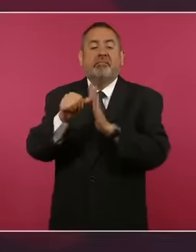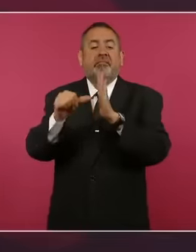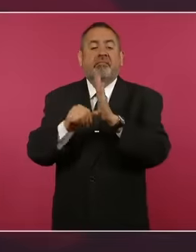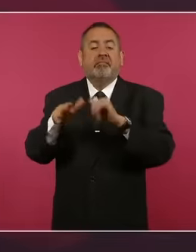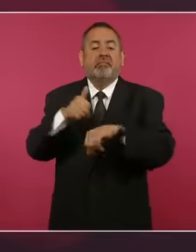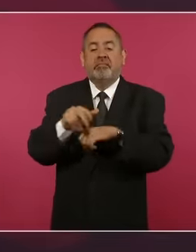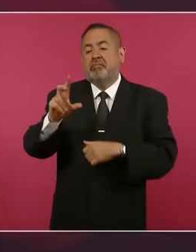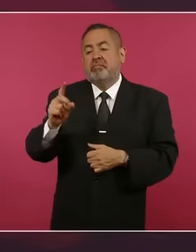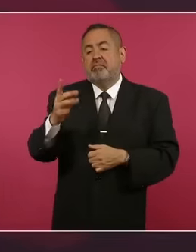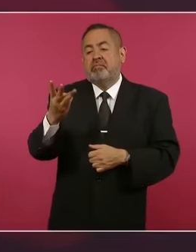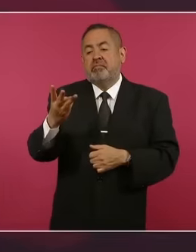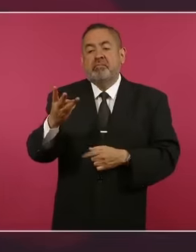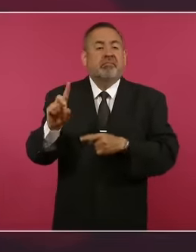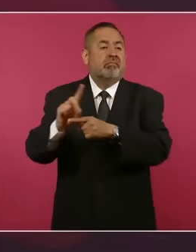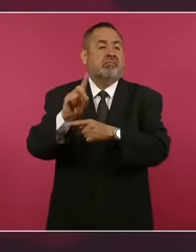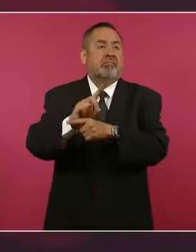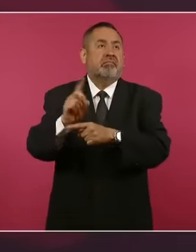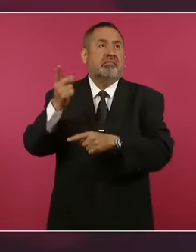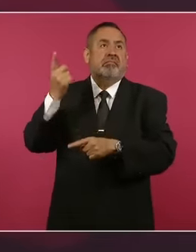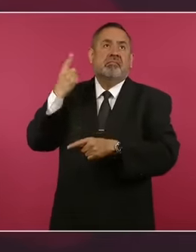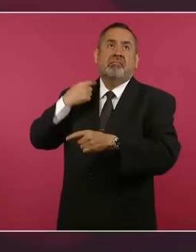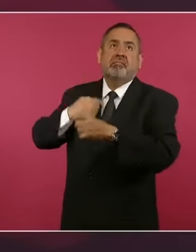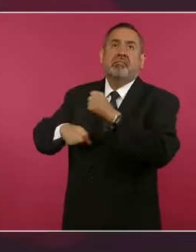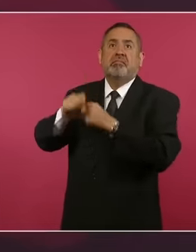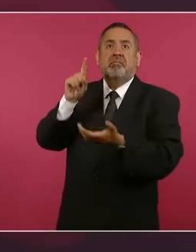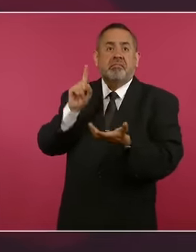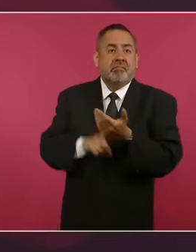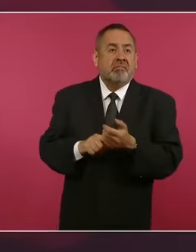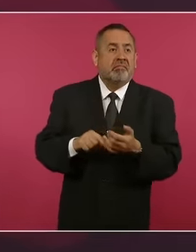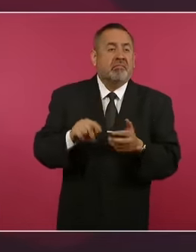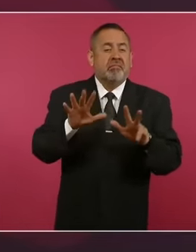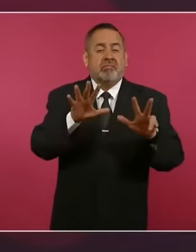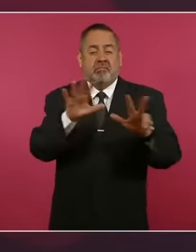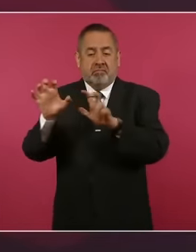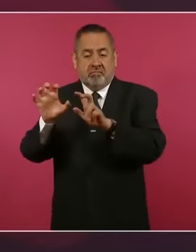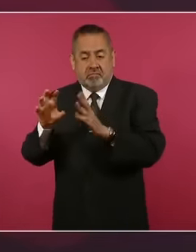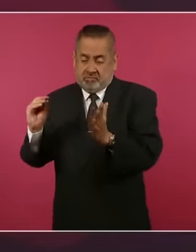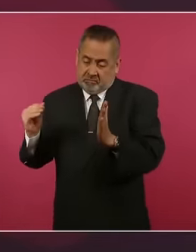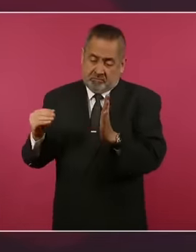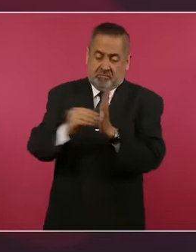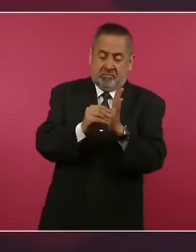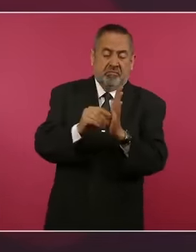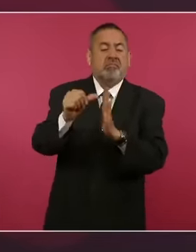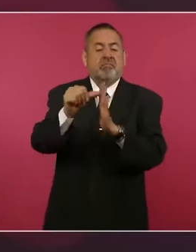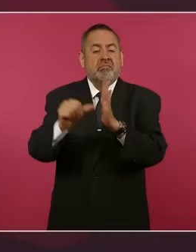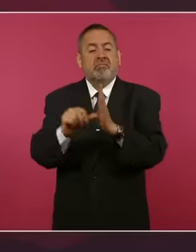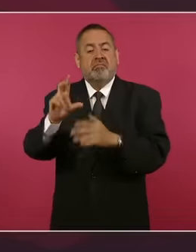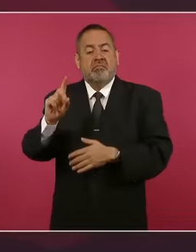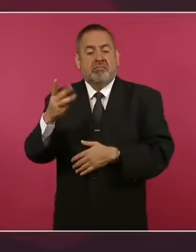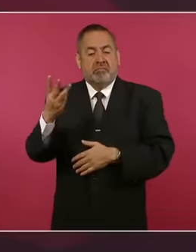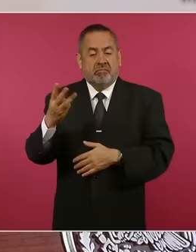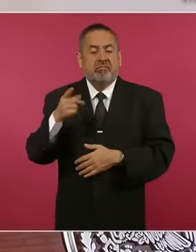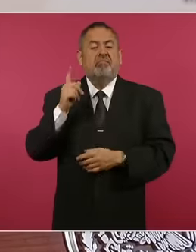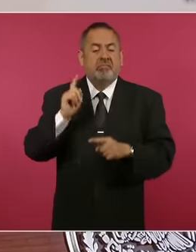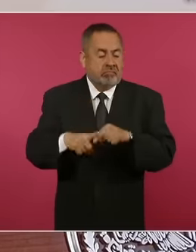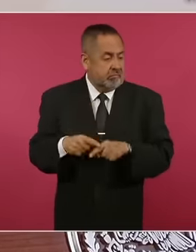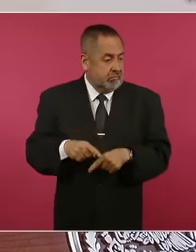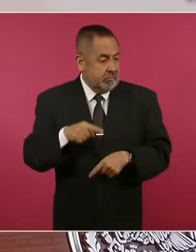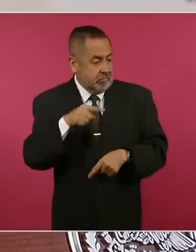Viene desde el siglo XIX, la aplicación del artículo 33, es decir, la expulsión